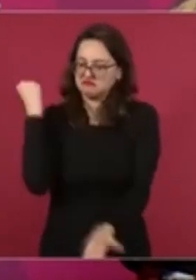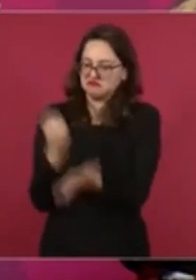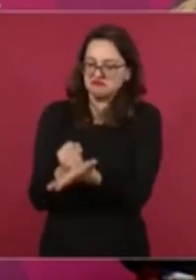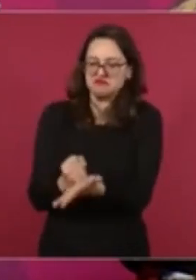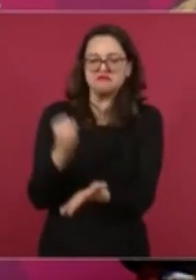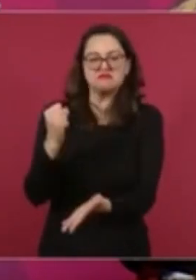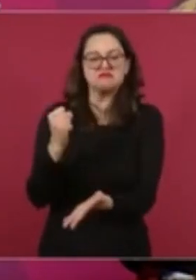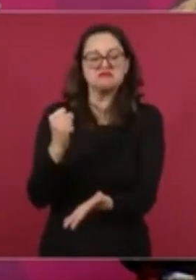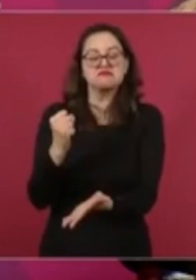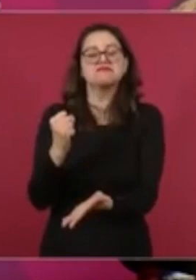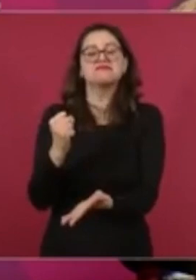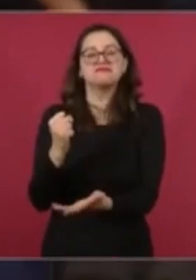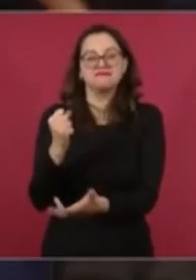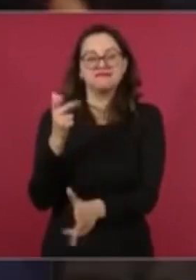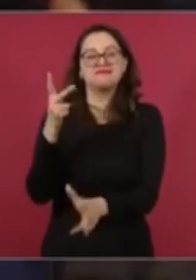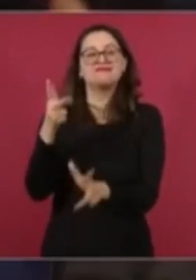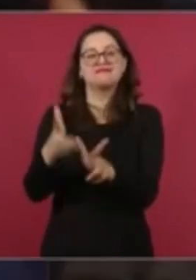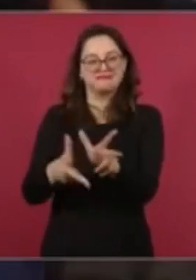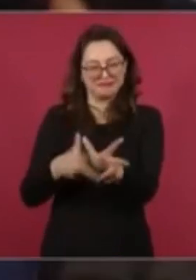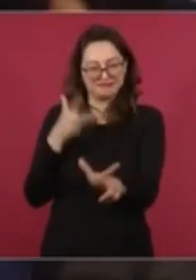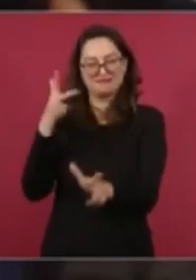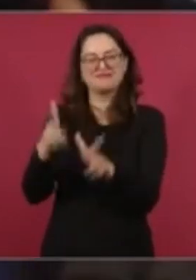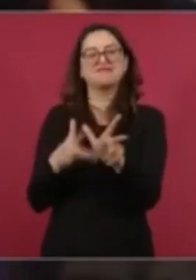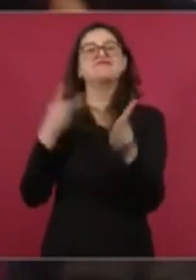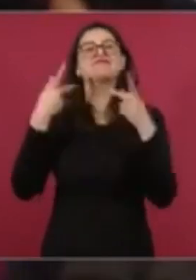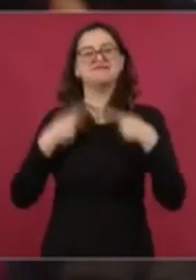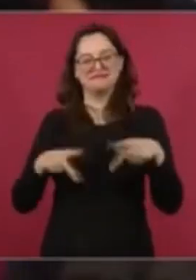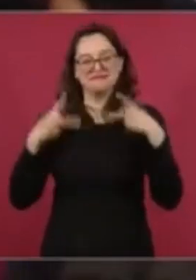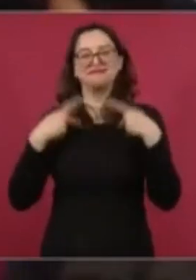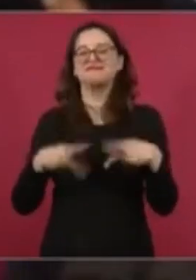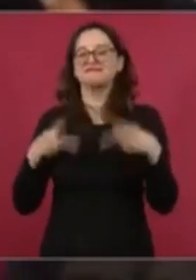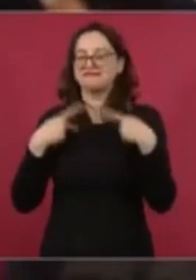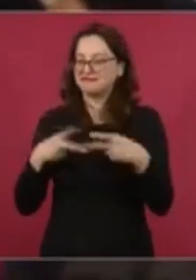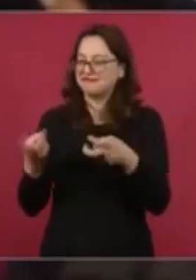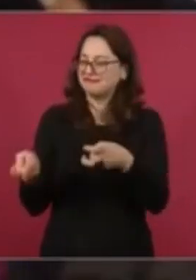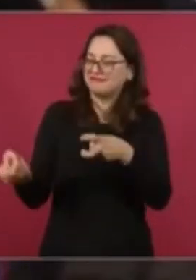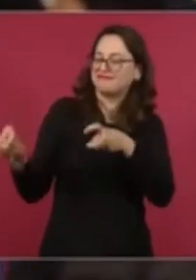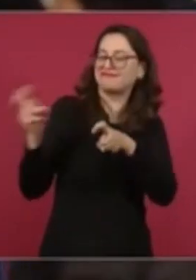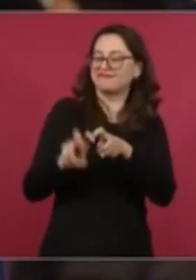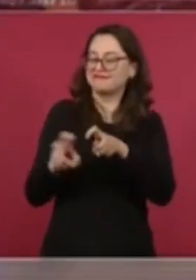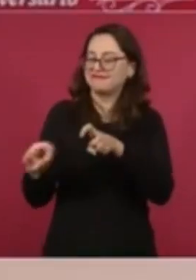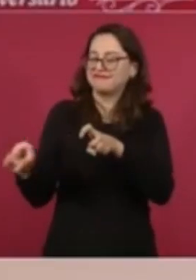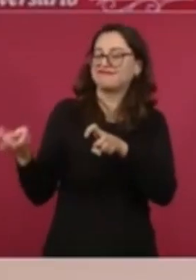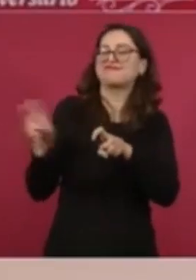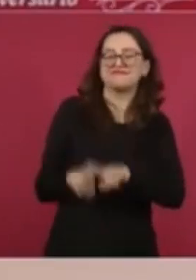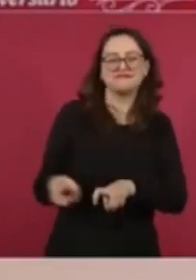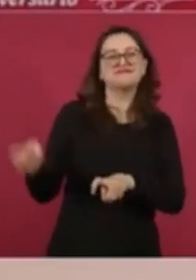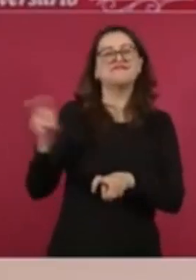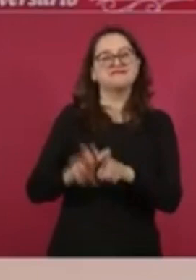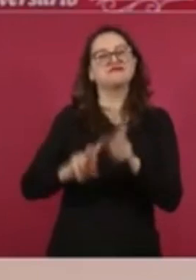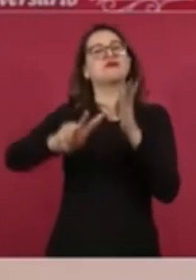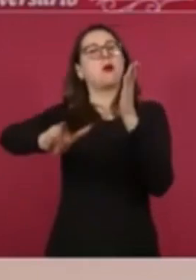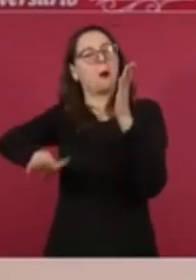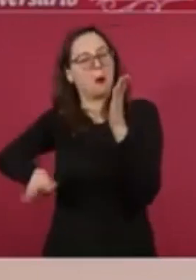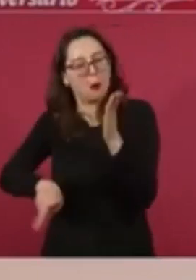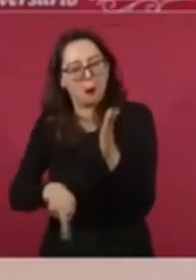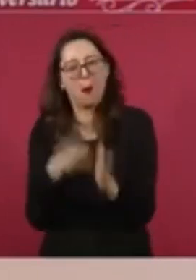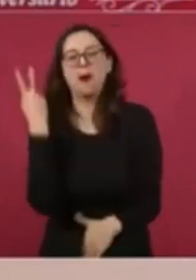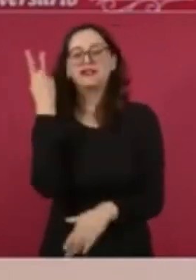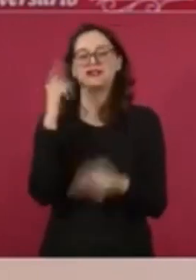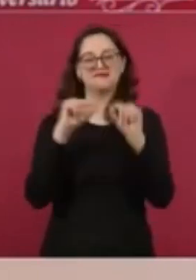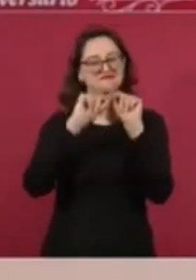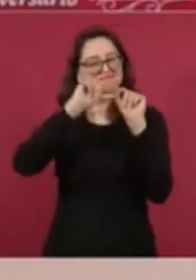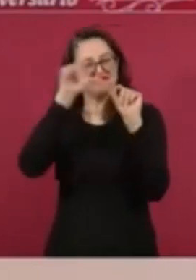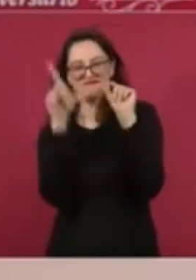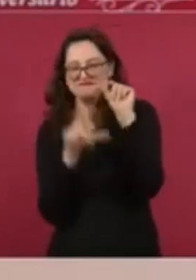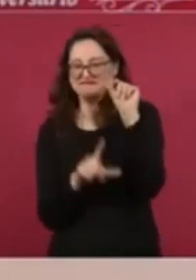el regreso del servicio de trenes modernos de pasajeros con la utilización